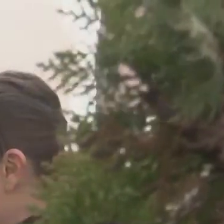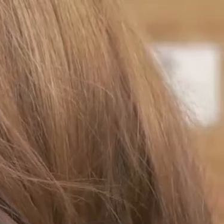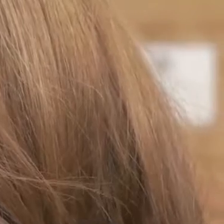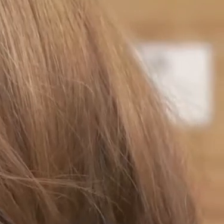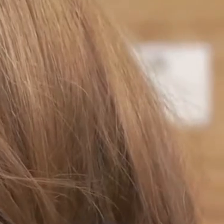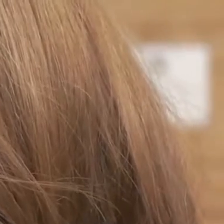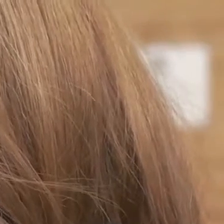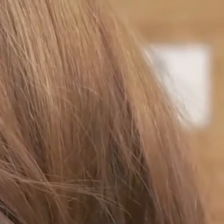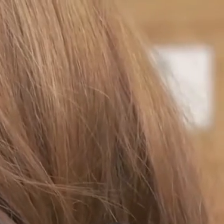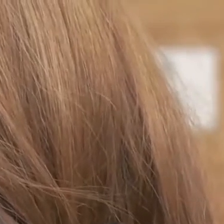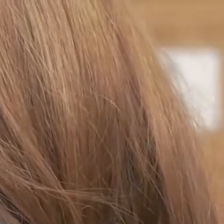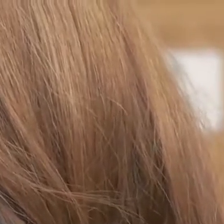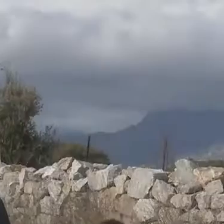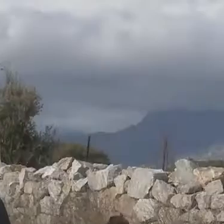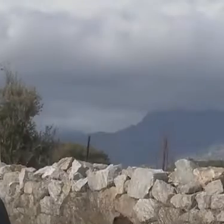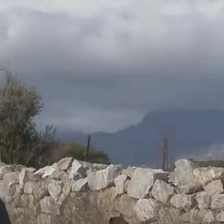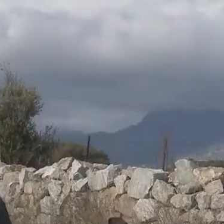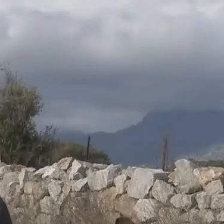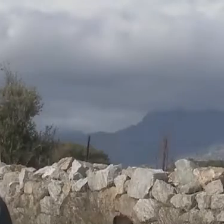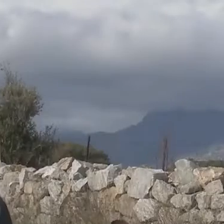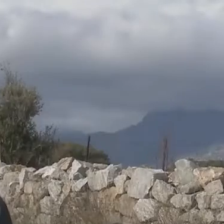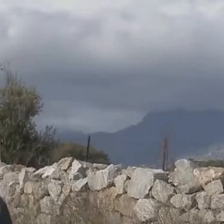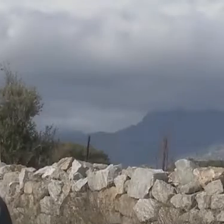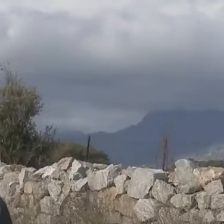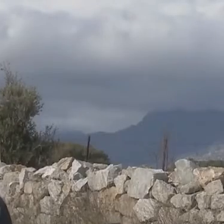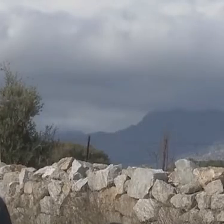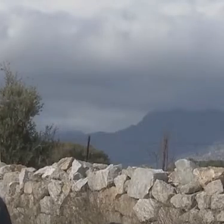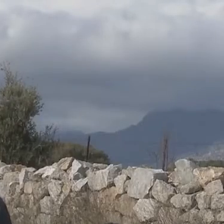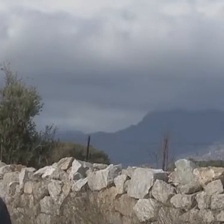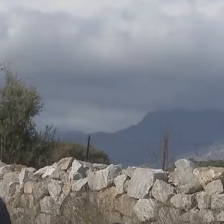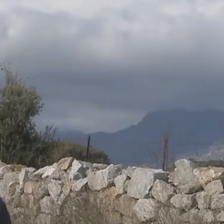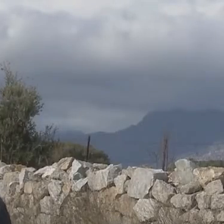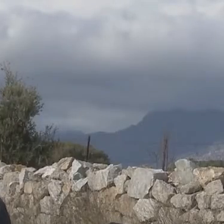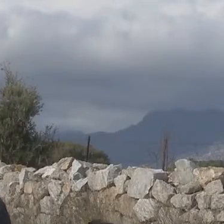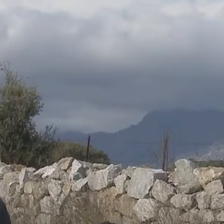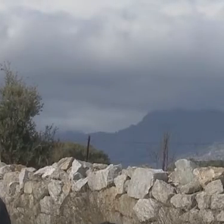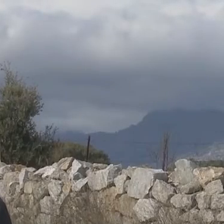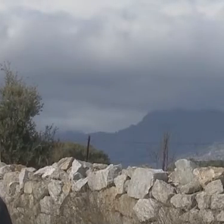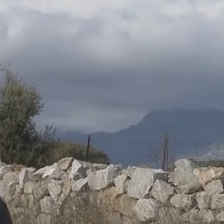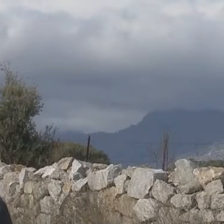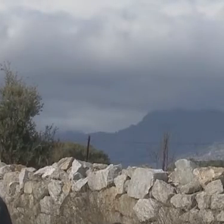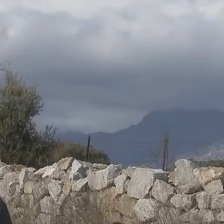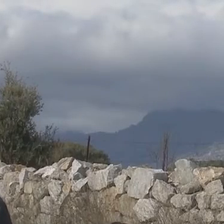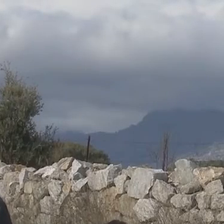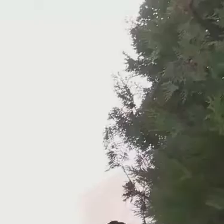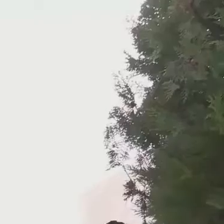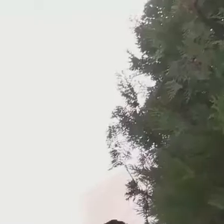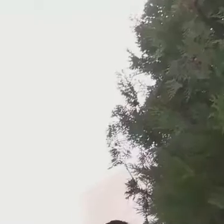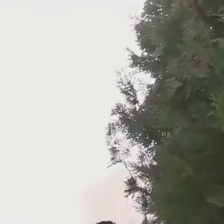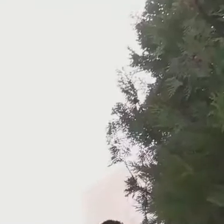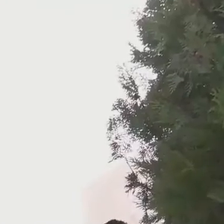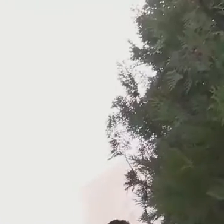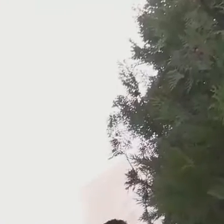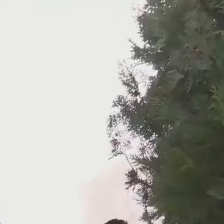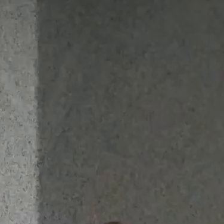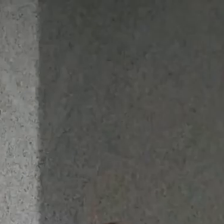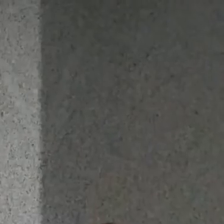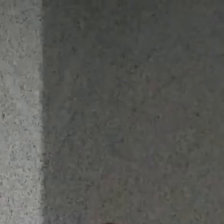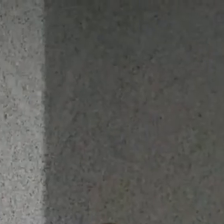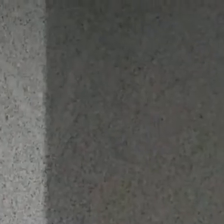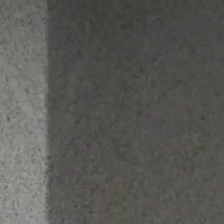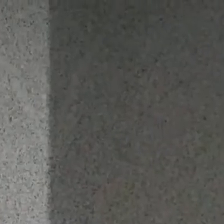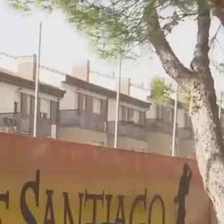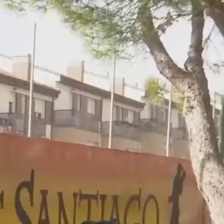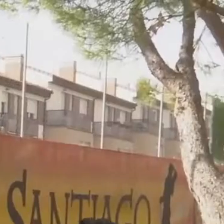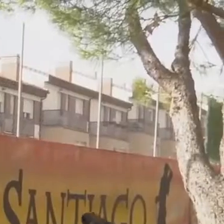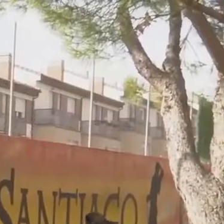la aplicación lo que te va indicando es cuál es la dirección y el sentido también las dos cosas el sentido de dirección correctos que te va siguiendo